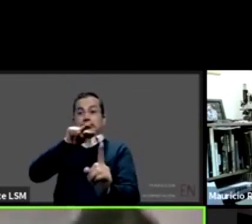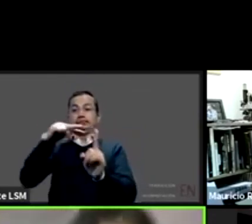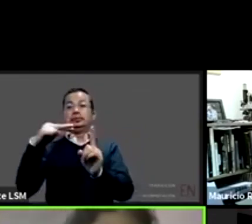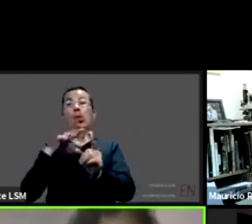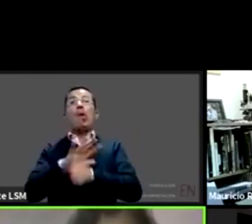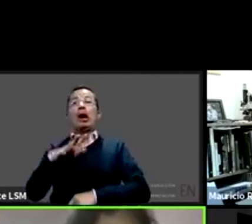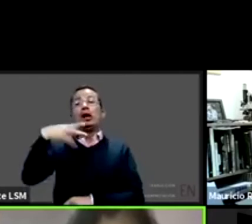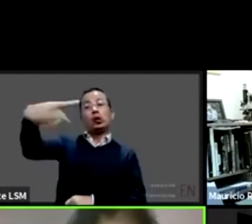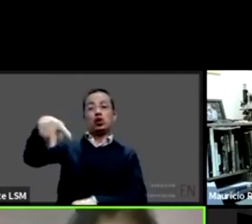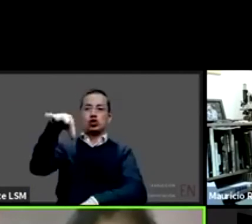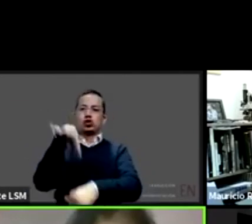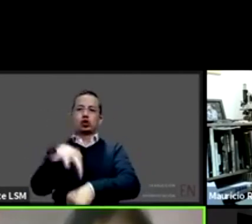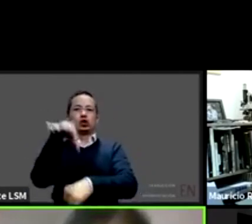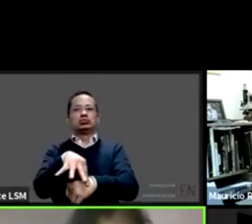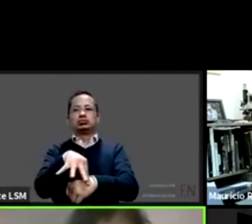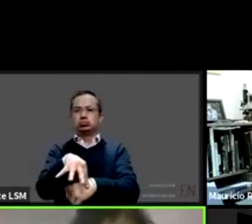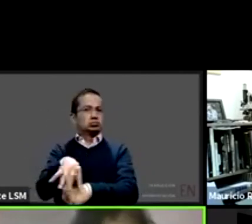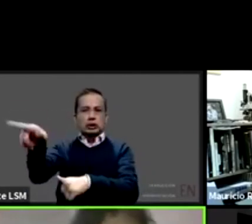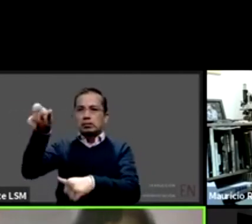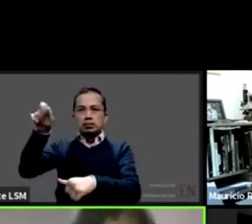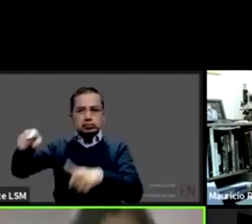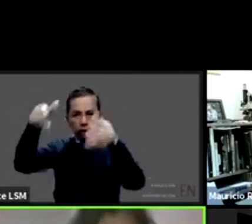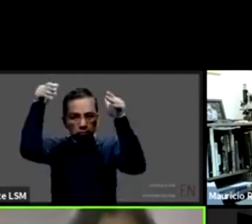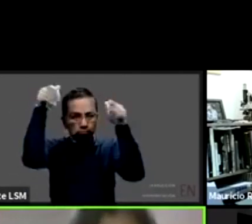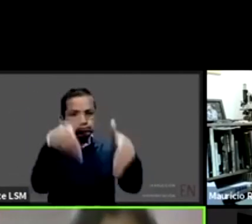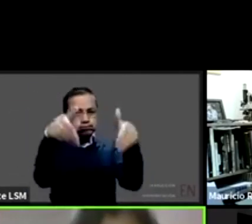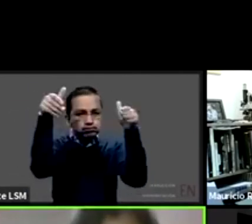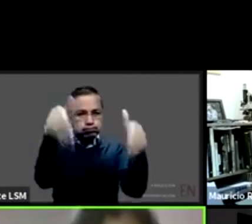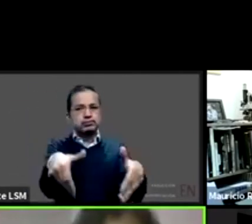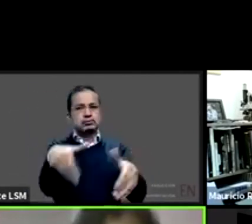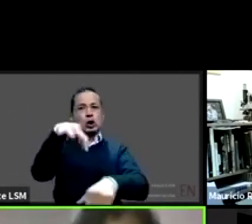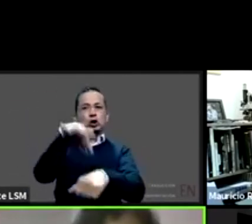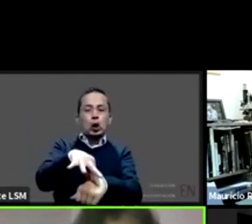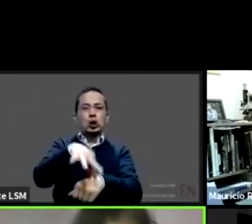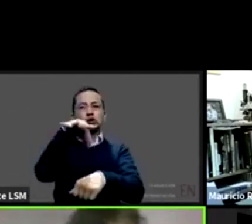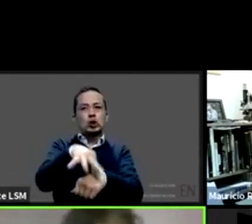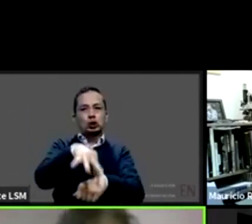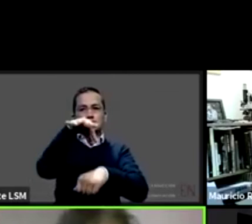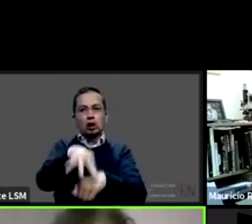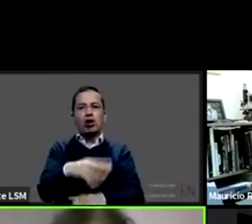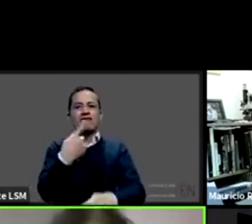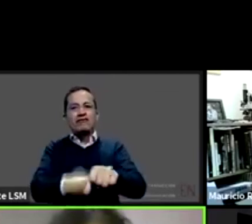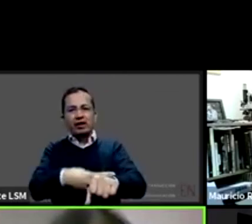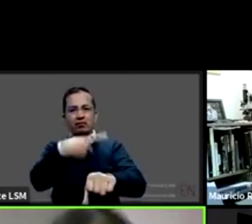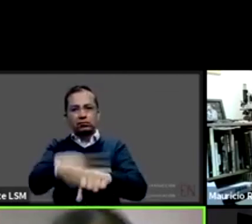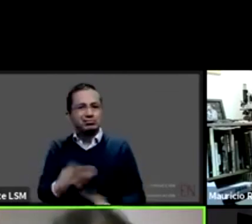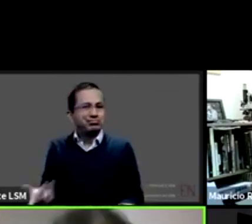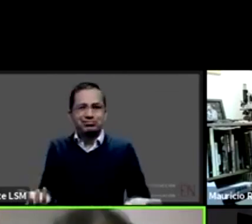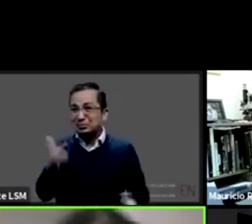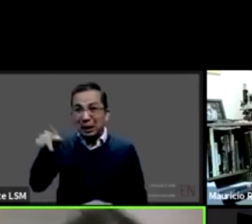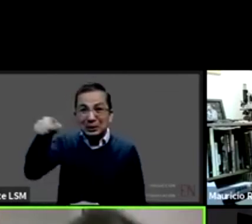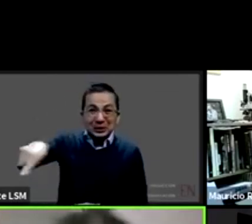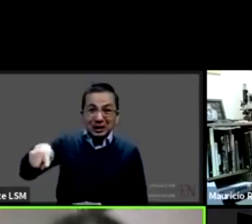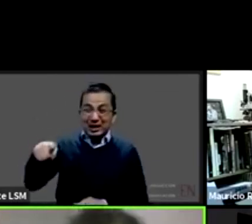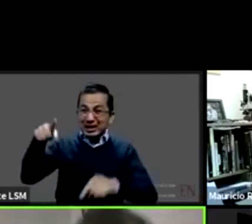cuando estás en el sector médico o sea es más difícil romper con esta esta percepción y la verdad si todo se quedara